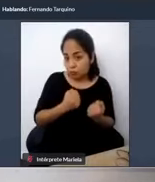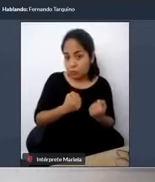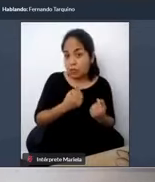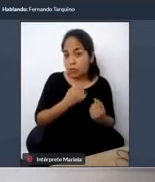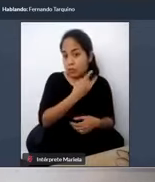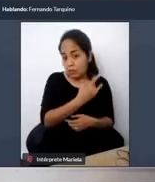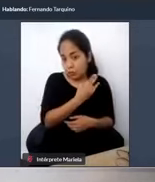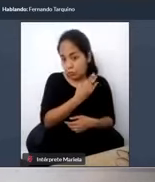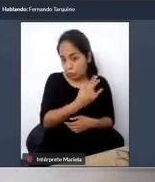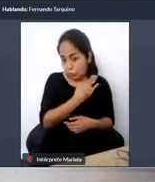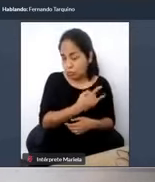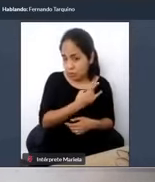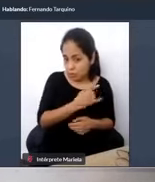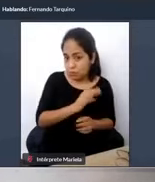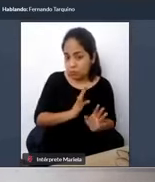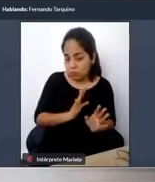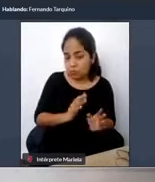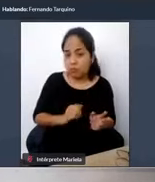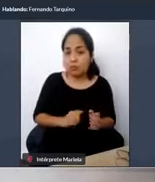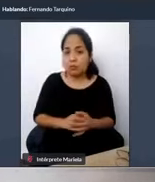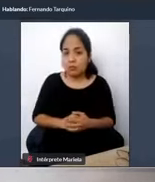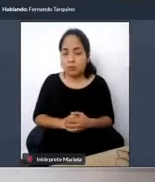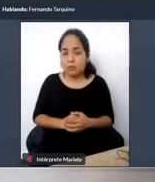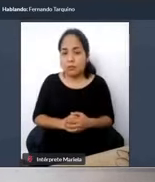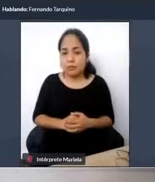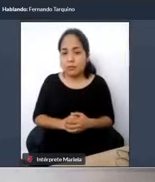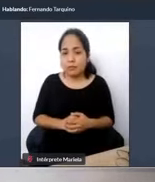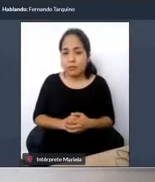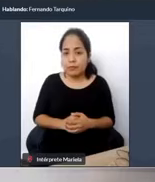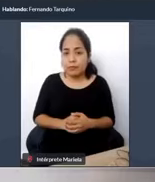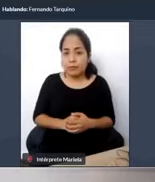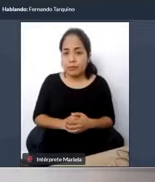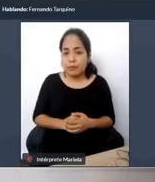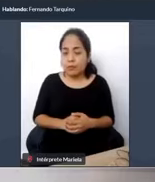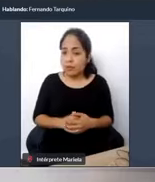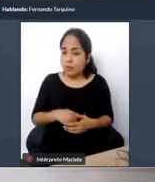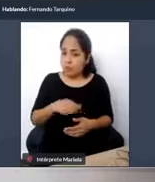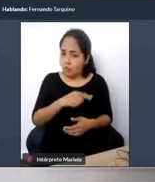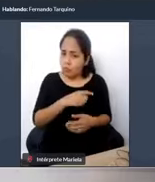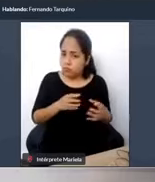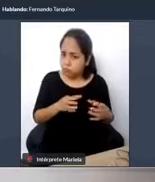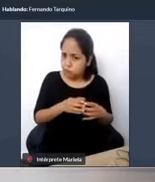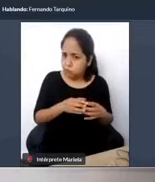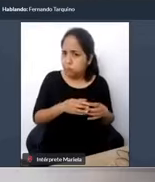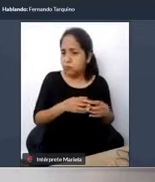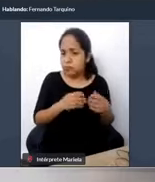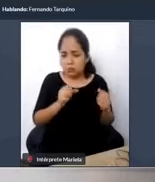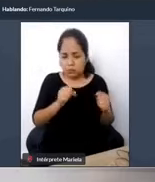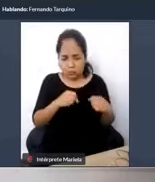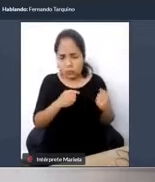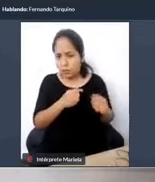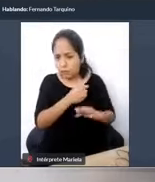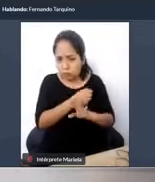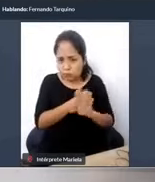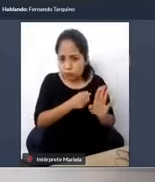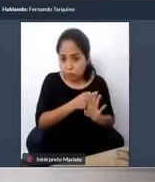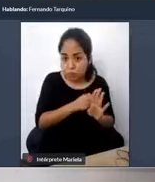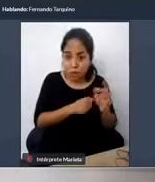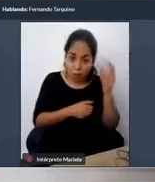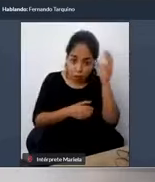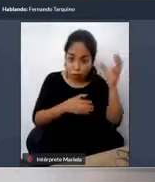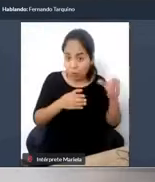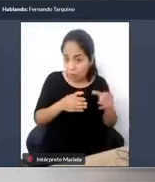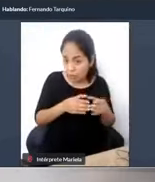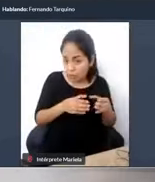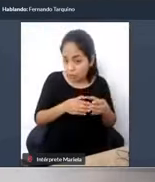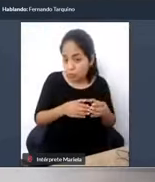con mucho, con mucha fuerza. A partir del Congreso de los Estados Unidos impulsa mucho este tema